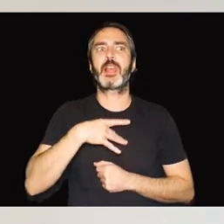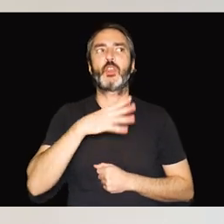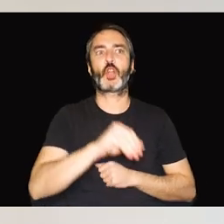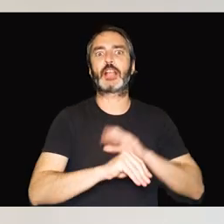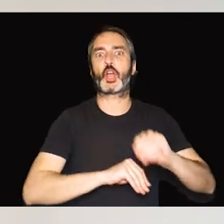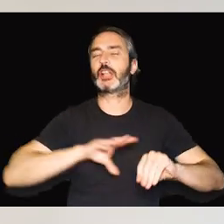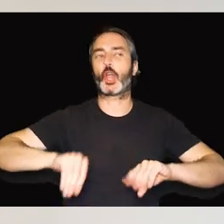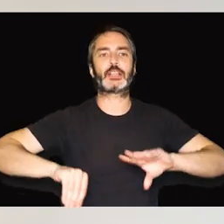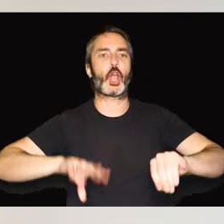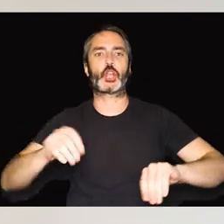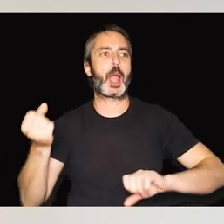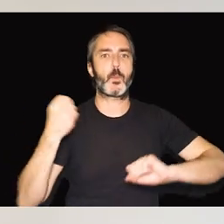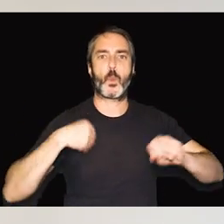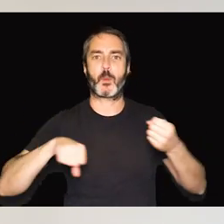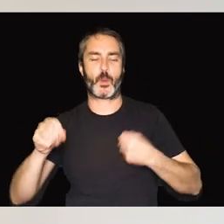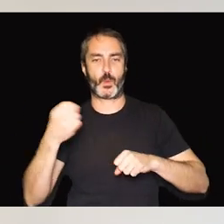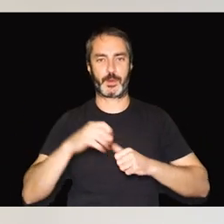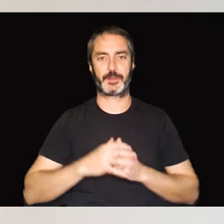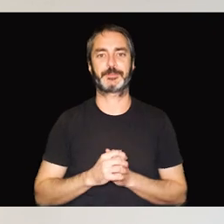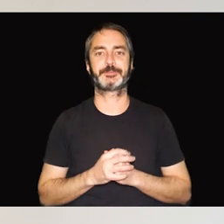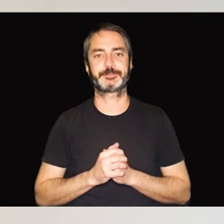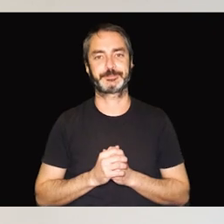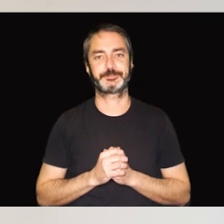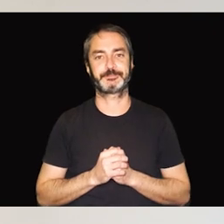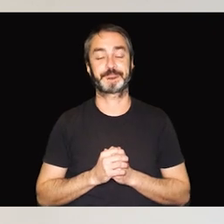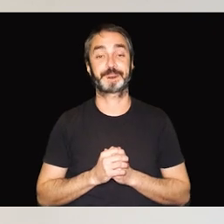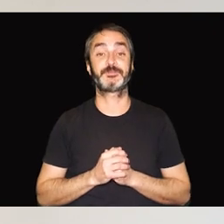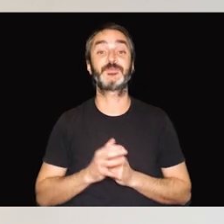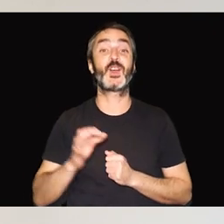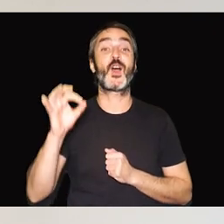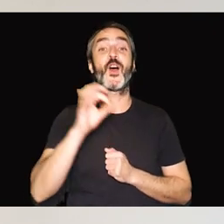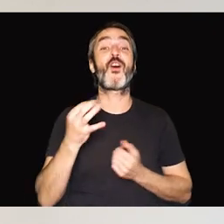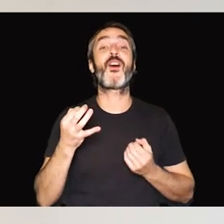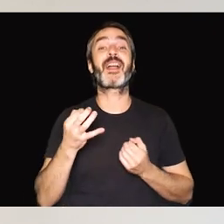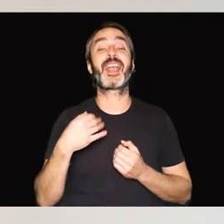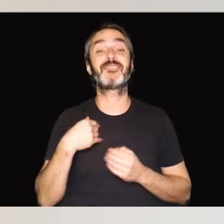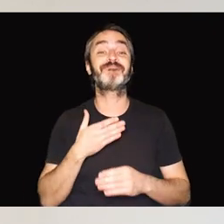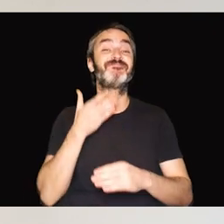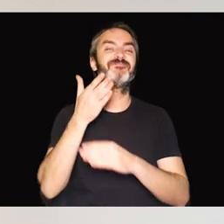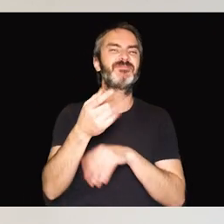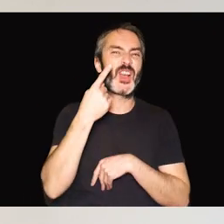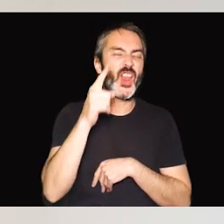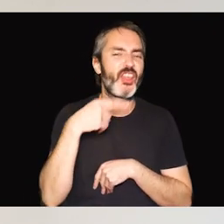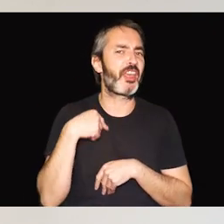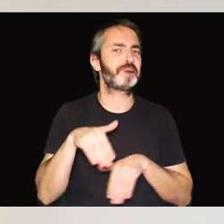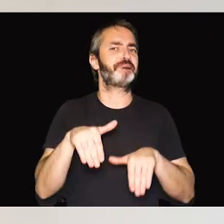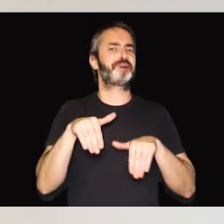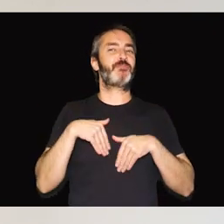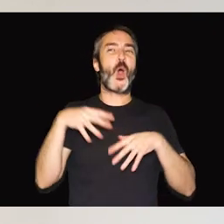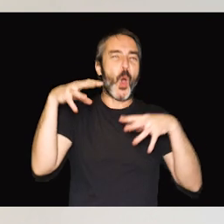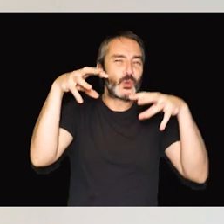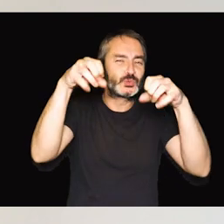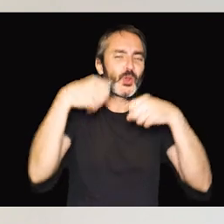manera inusual para moverse o realizar tareas. O tiene reticencias para ir a sitios no familiares o que tienen poca luz,